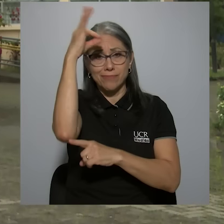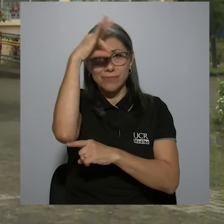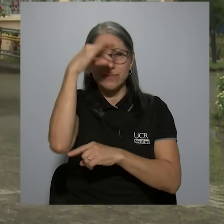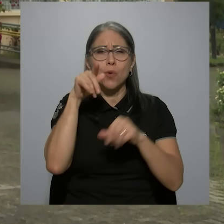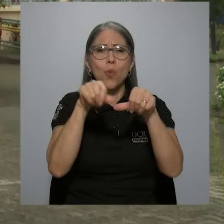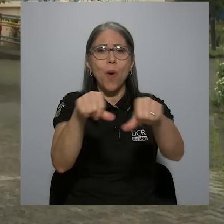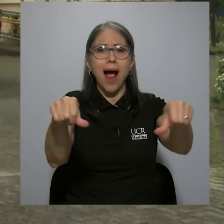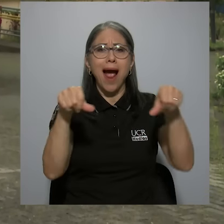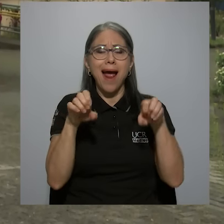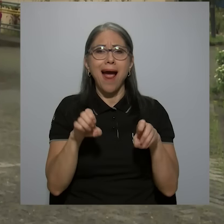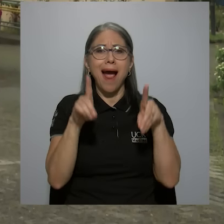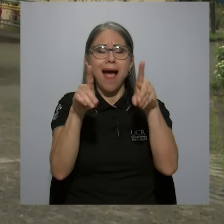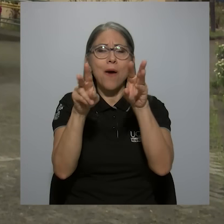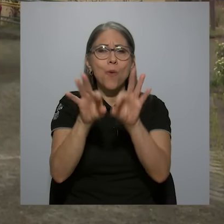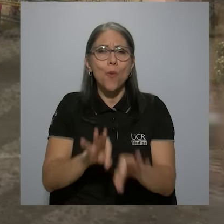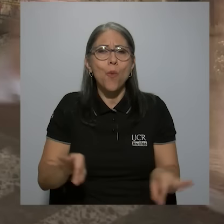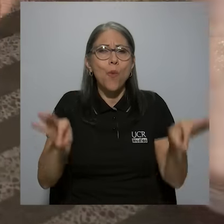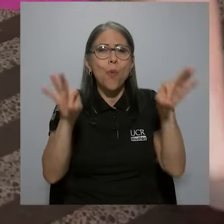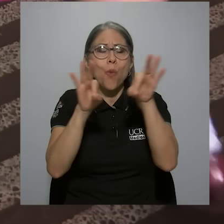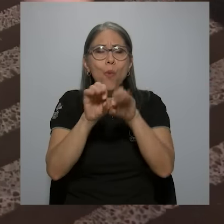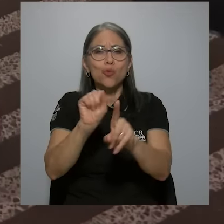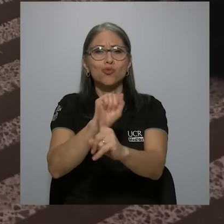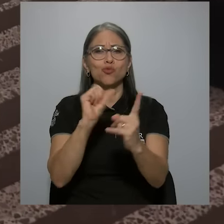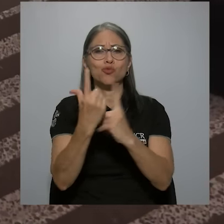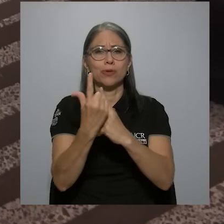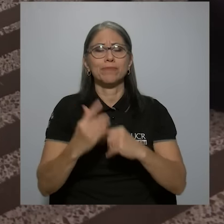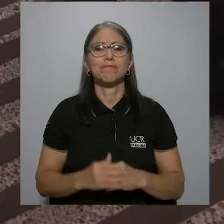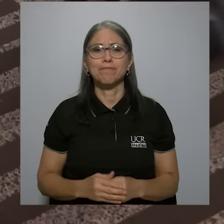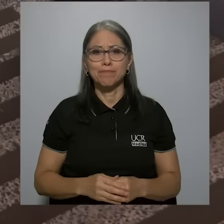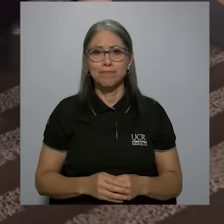en una disciplina académica de gran valor social.